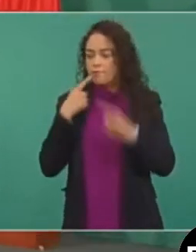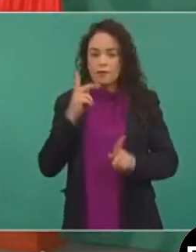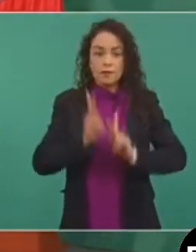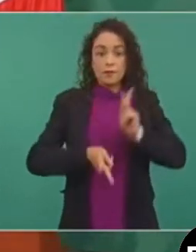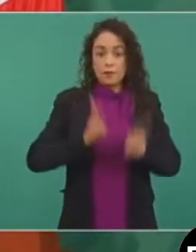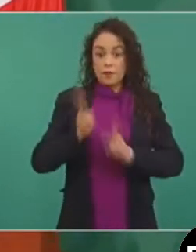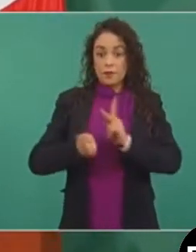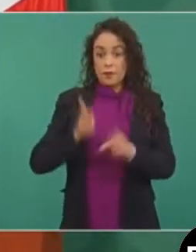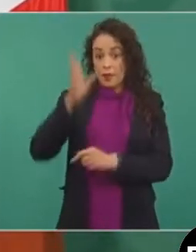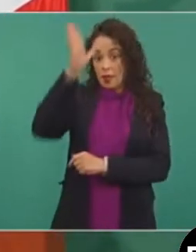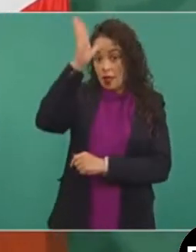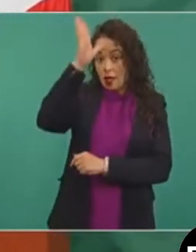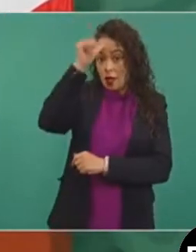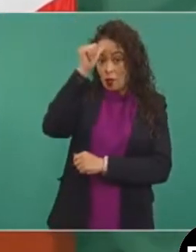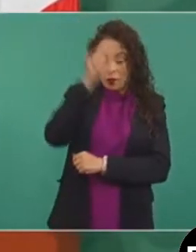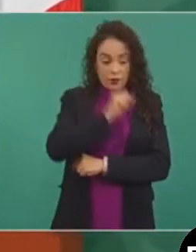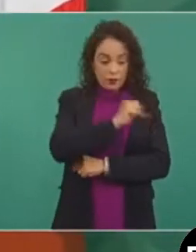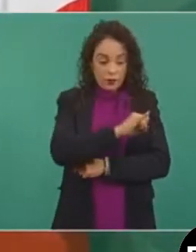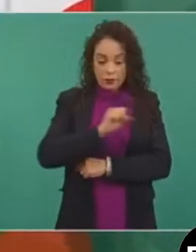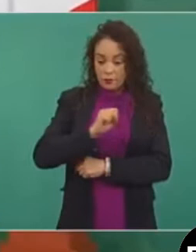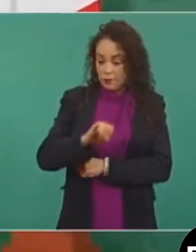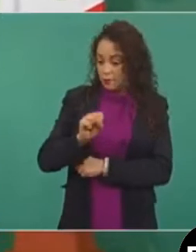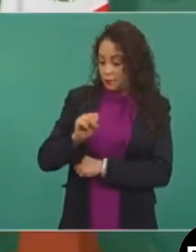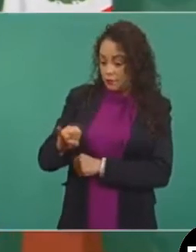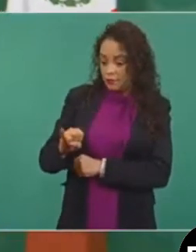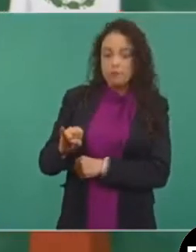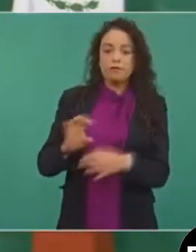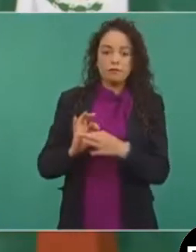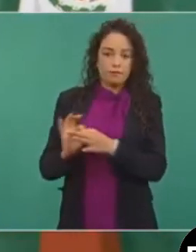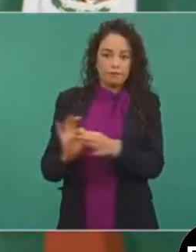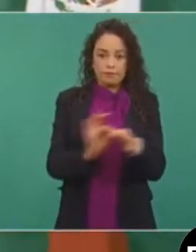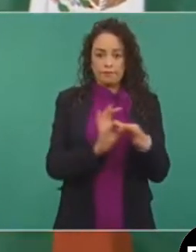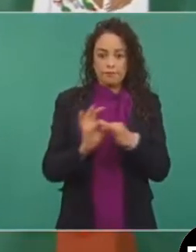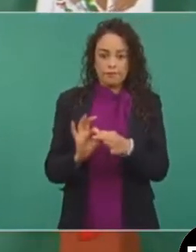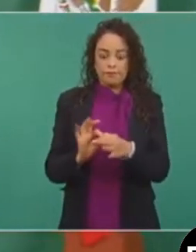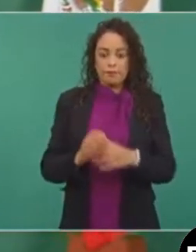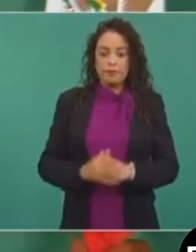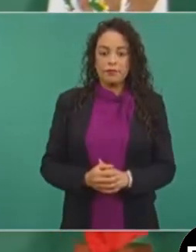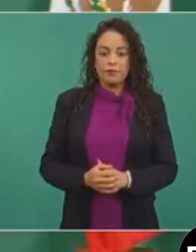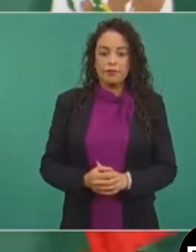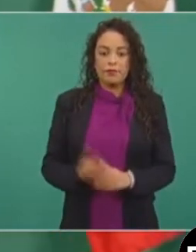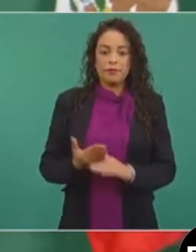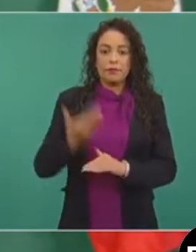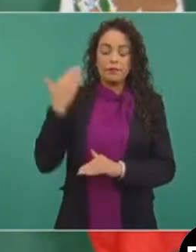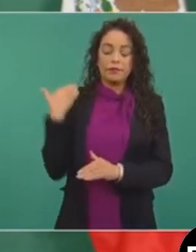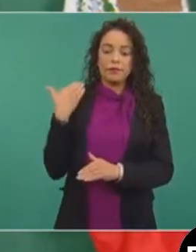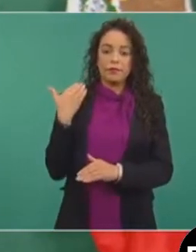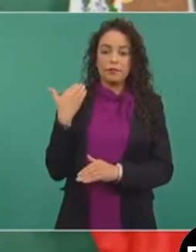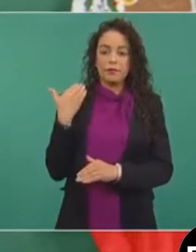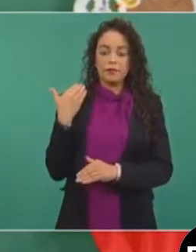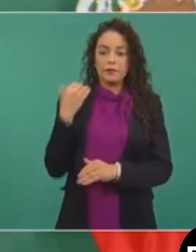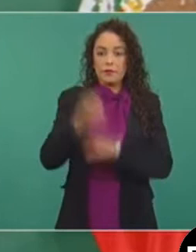las tres partes. En el 19 hubo consenso, en el 20